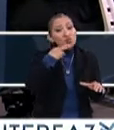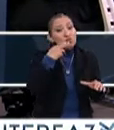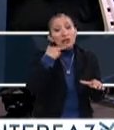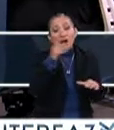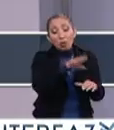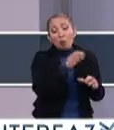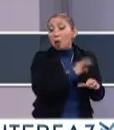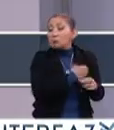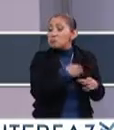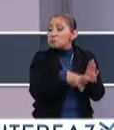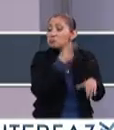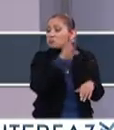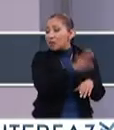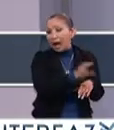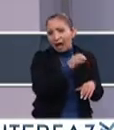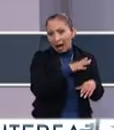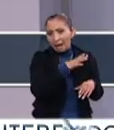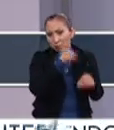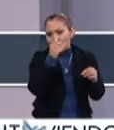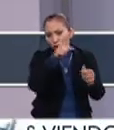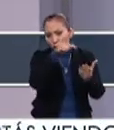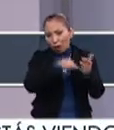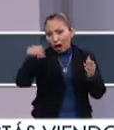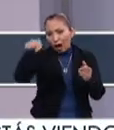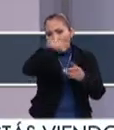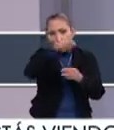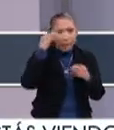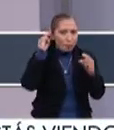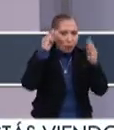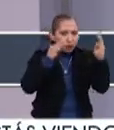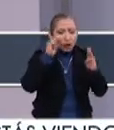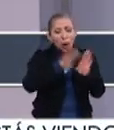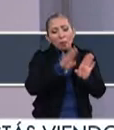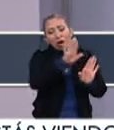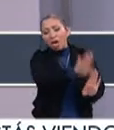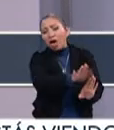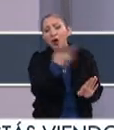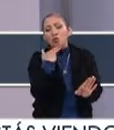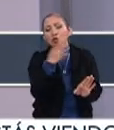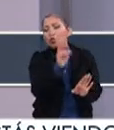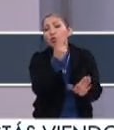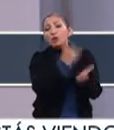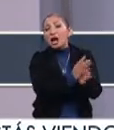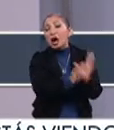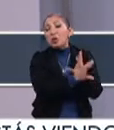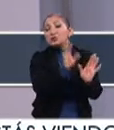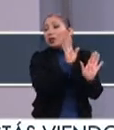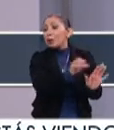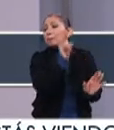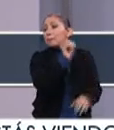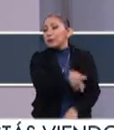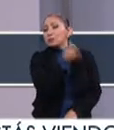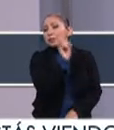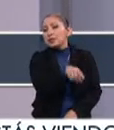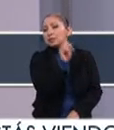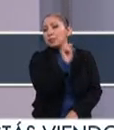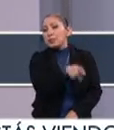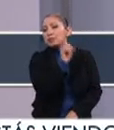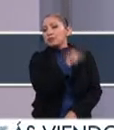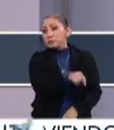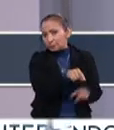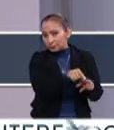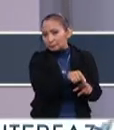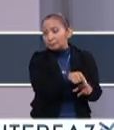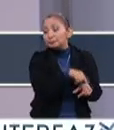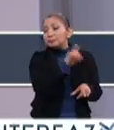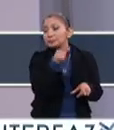con anterioridad, o sea, hay muchas partes del museo que como que solo tienen una función y siempre se mantenía esa función,